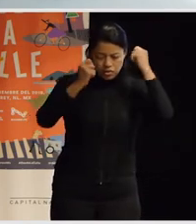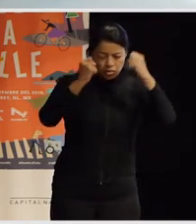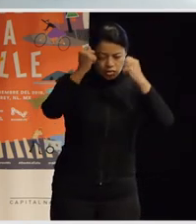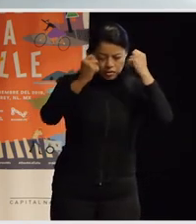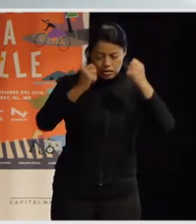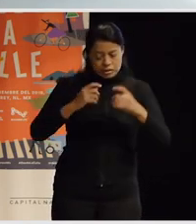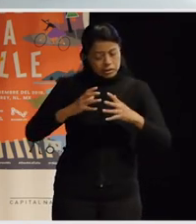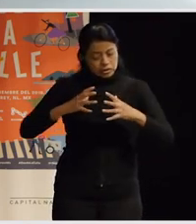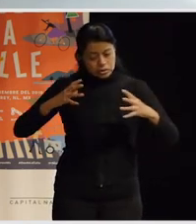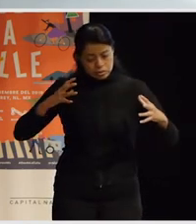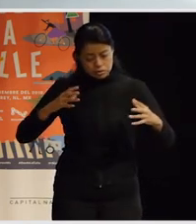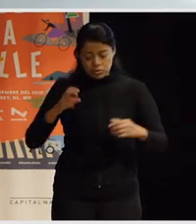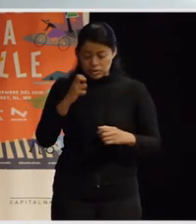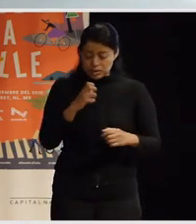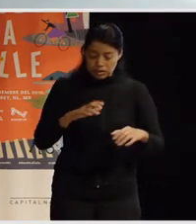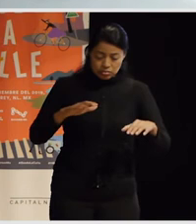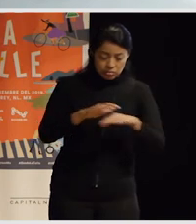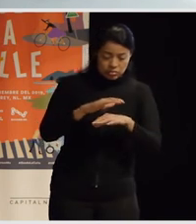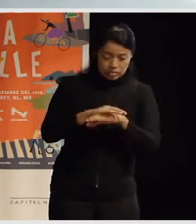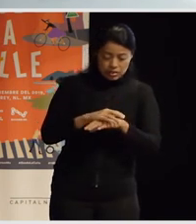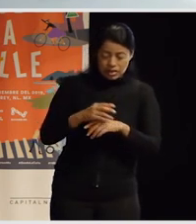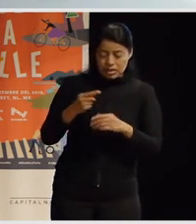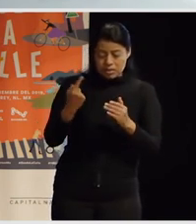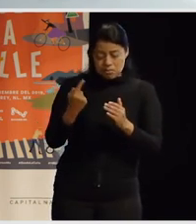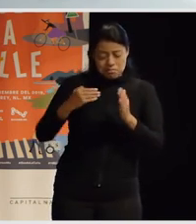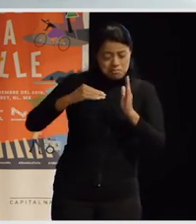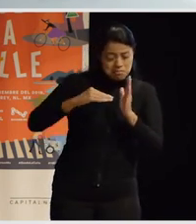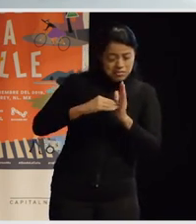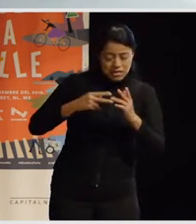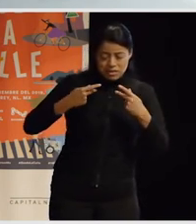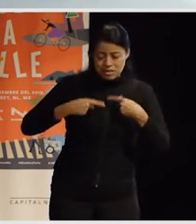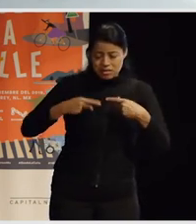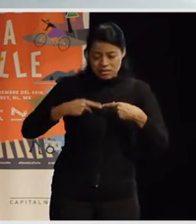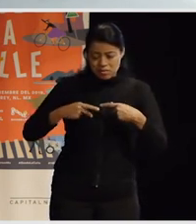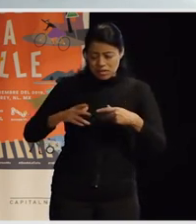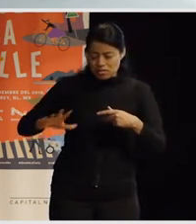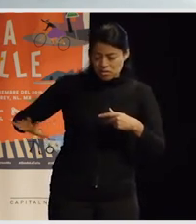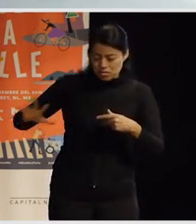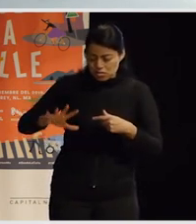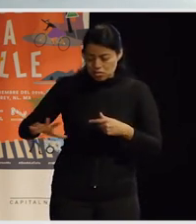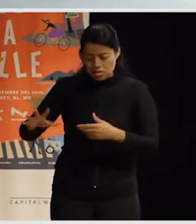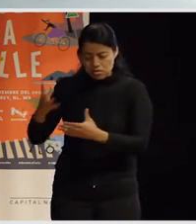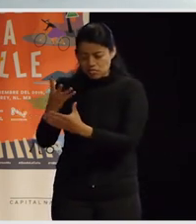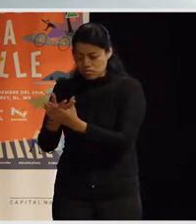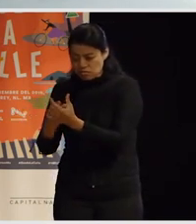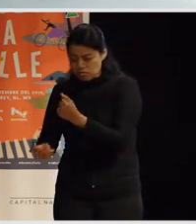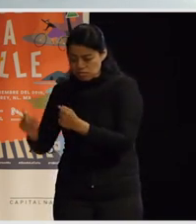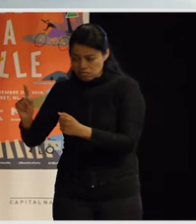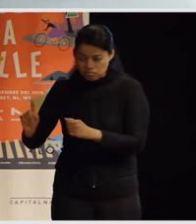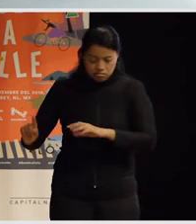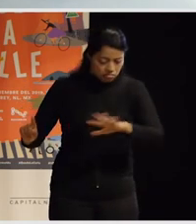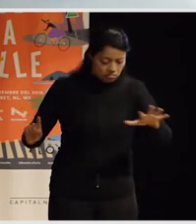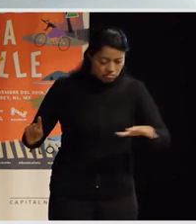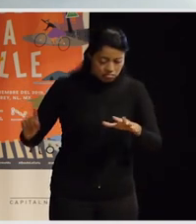o sea está desplazando a miles de personas cada día de los lugares que se consideran centro en cada